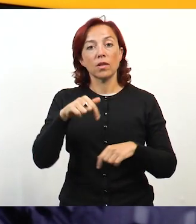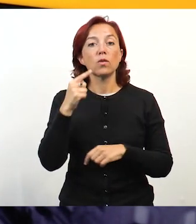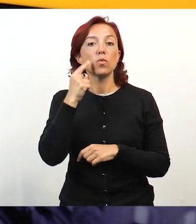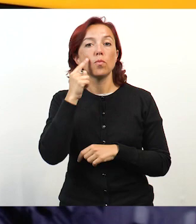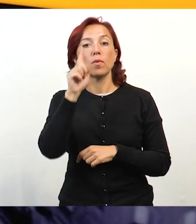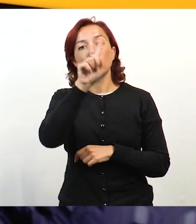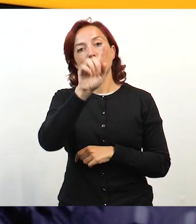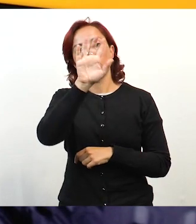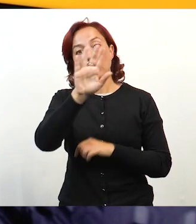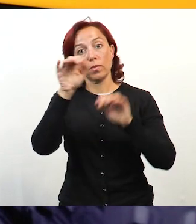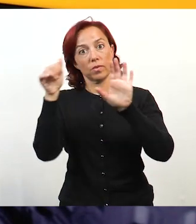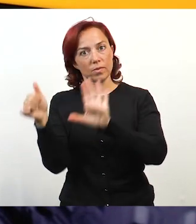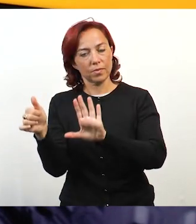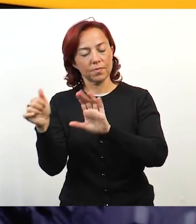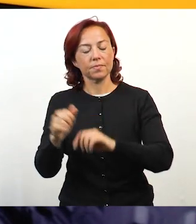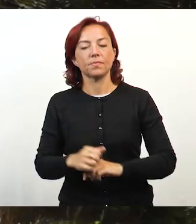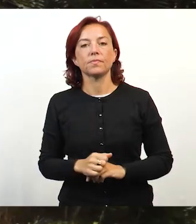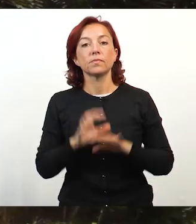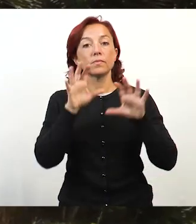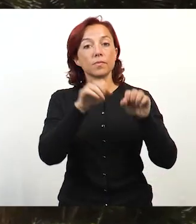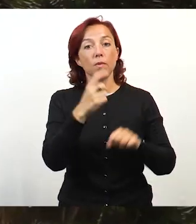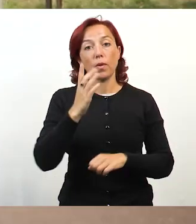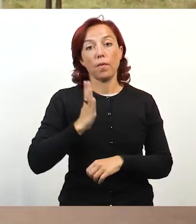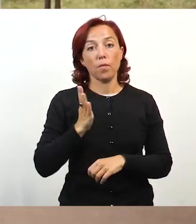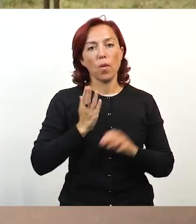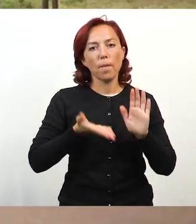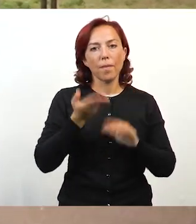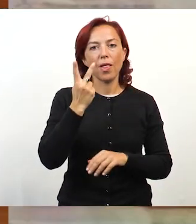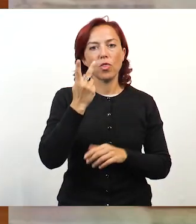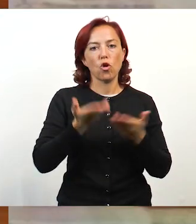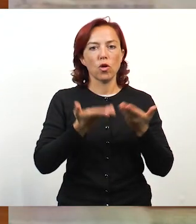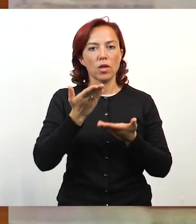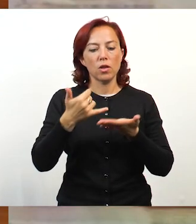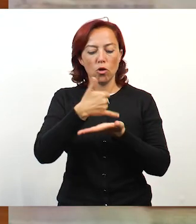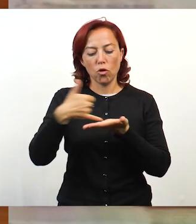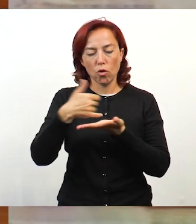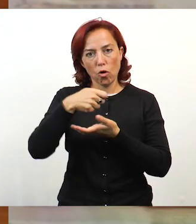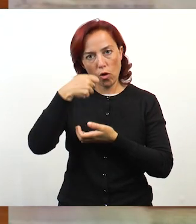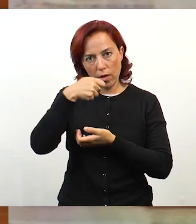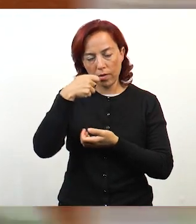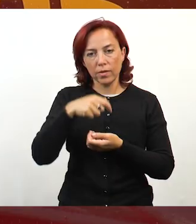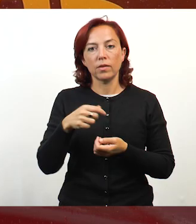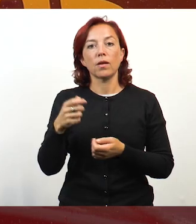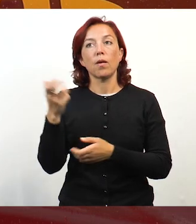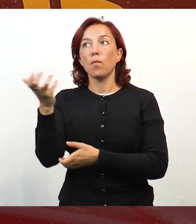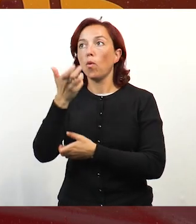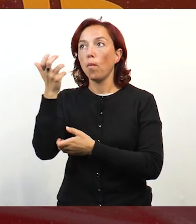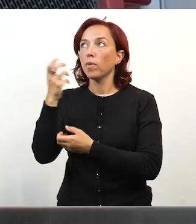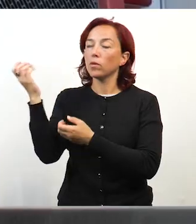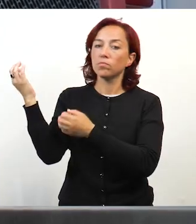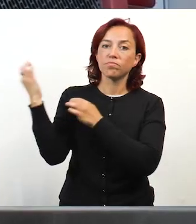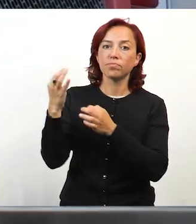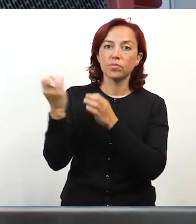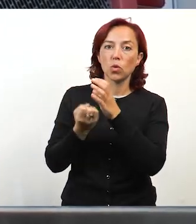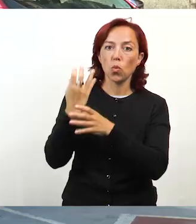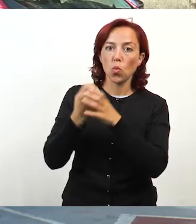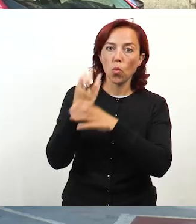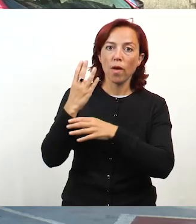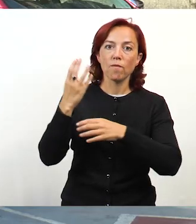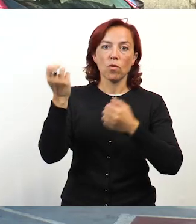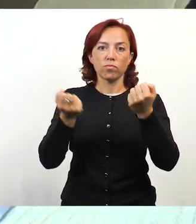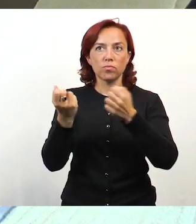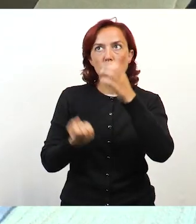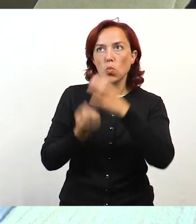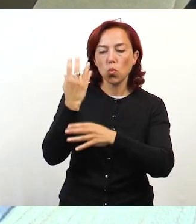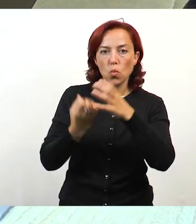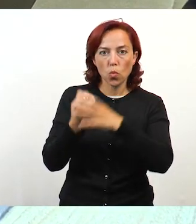edición número 156. Detuvieron a una mujer con más de dos kilos de cocaína. Bomberos recibirá 25 vehículos